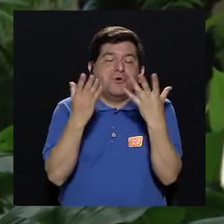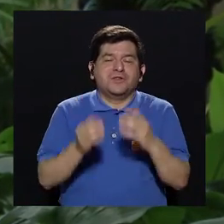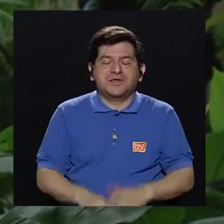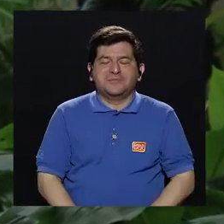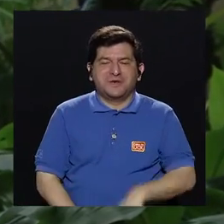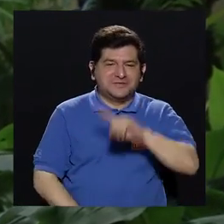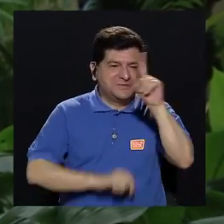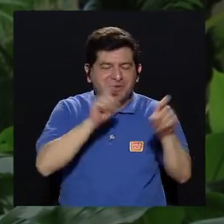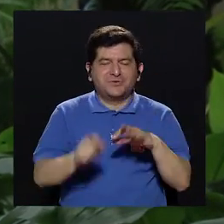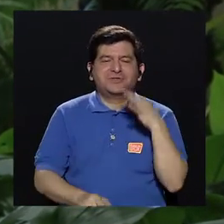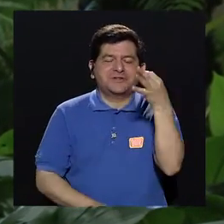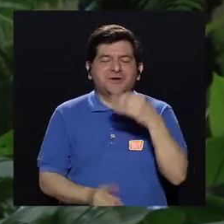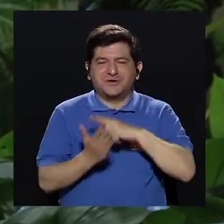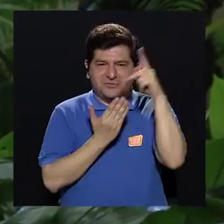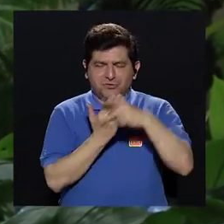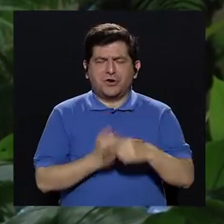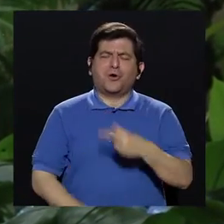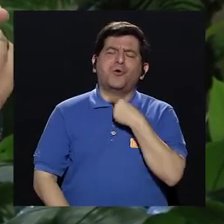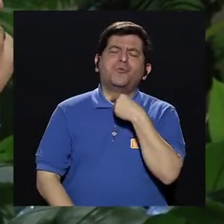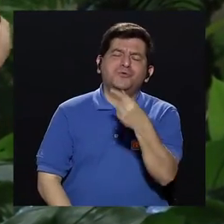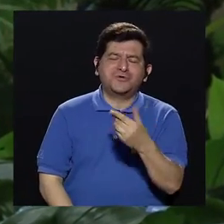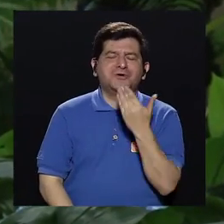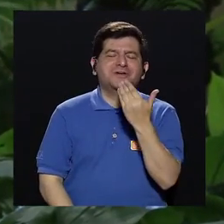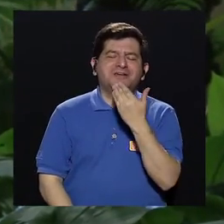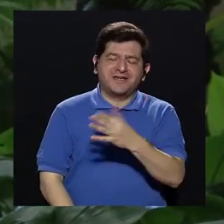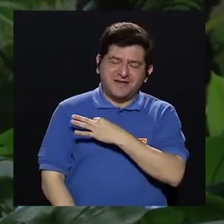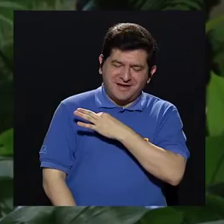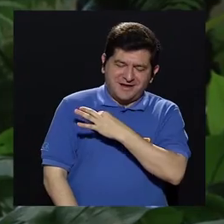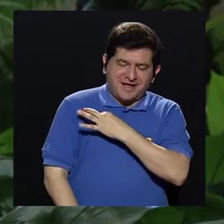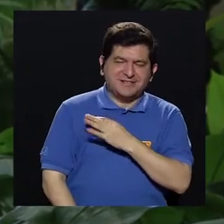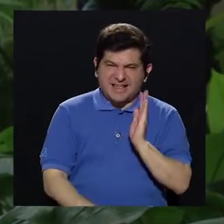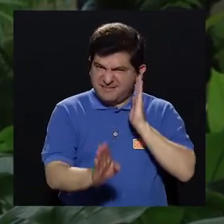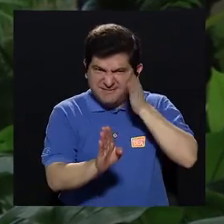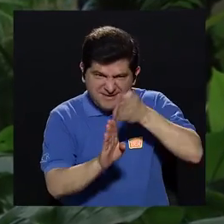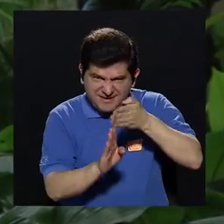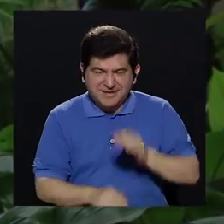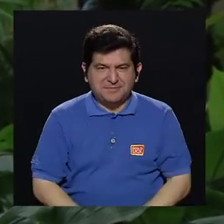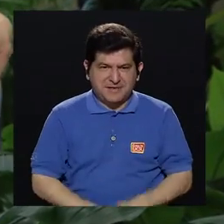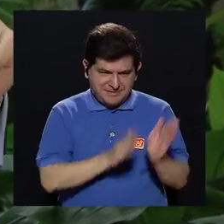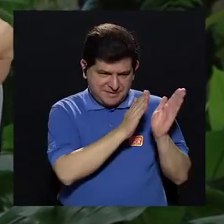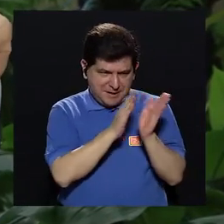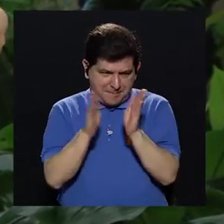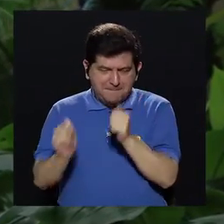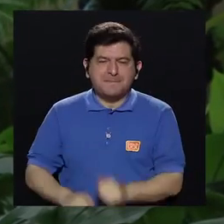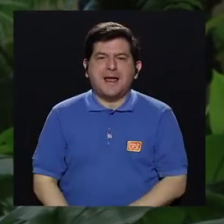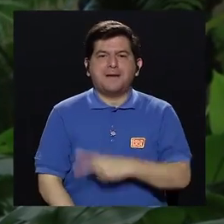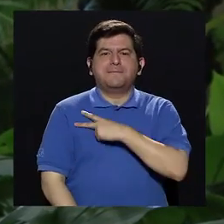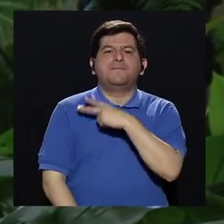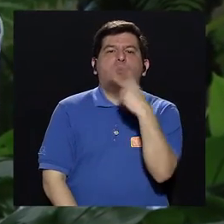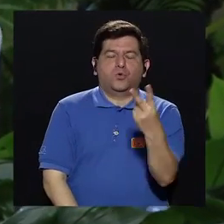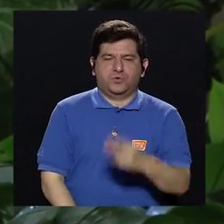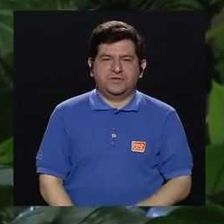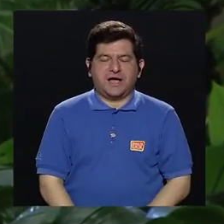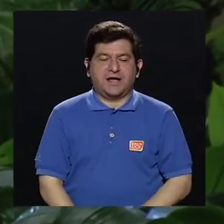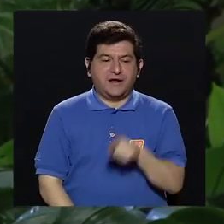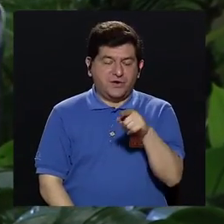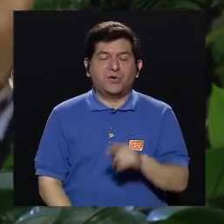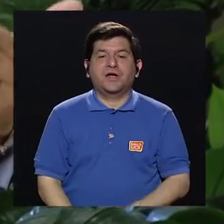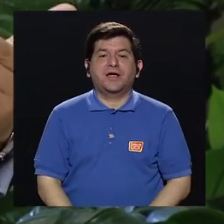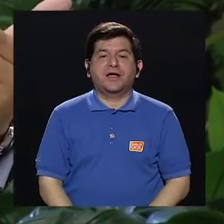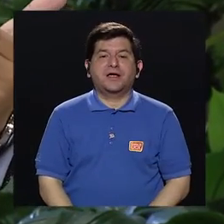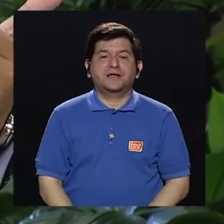para una próxima. con muchísimo gusto, gracias por la invitación, muy puntualmente, los planes voluntarios son un